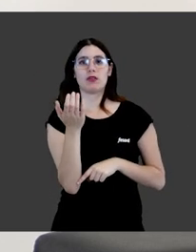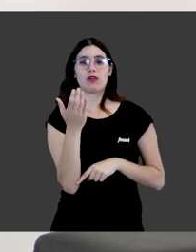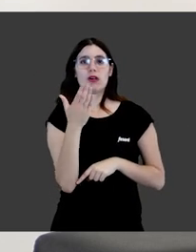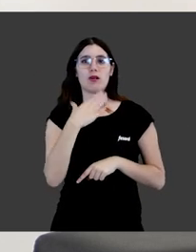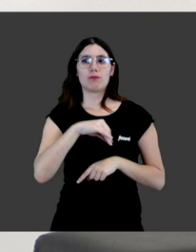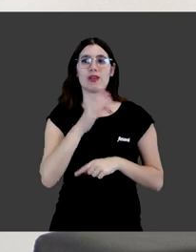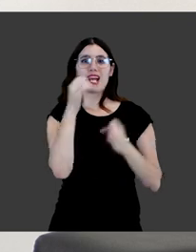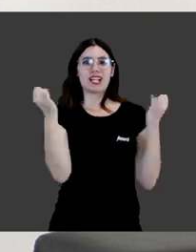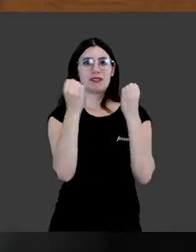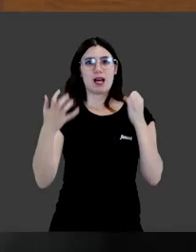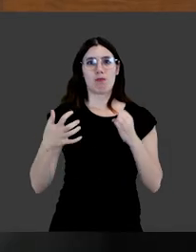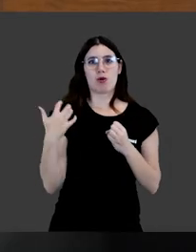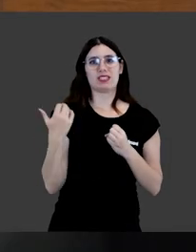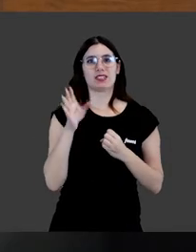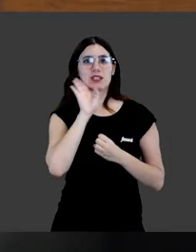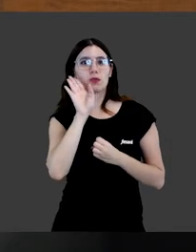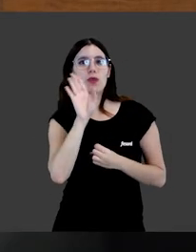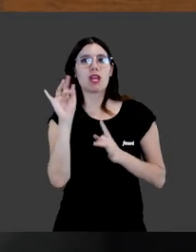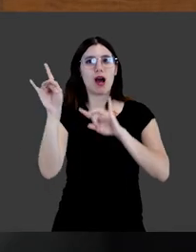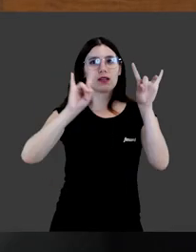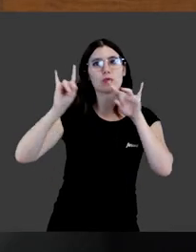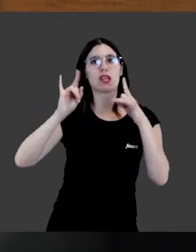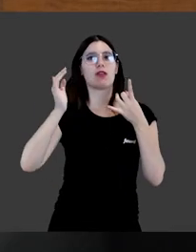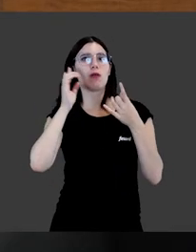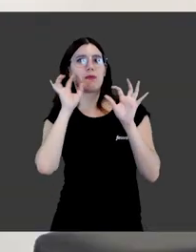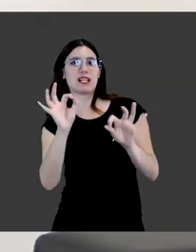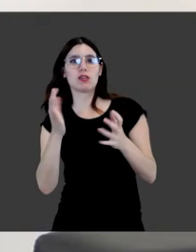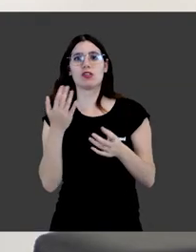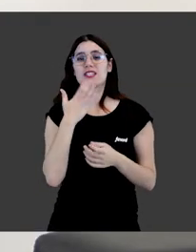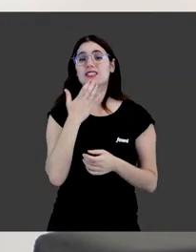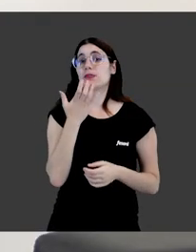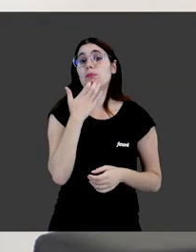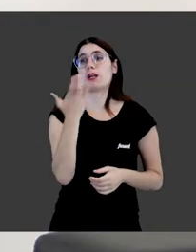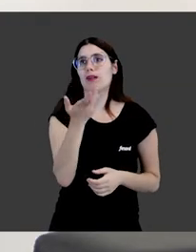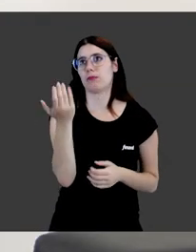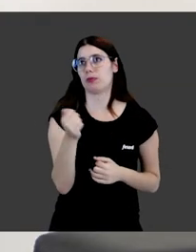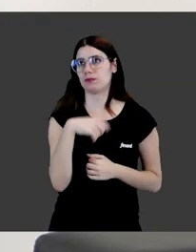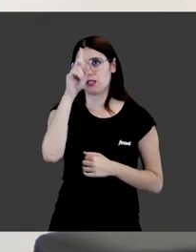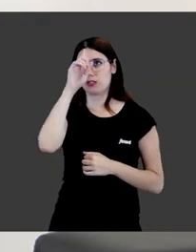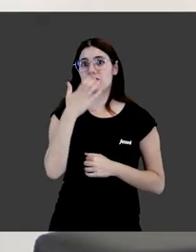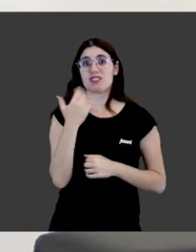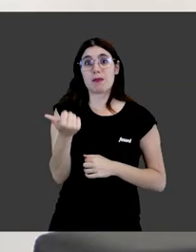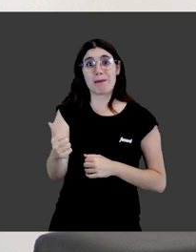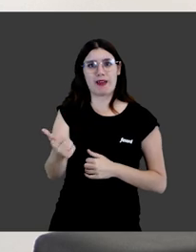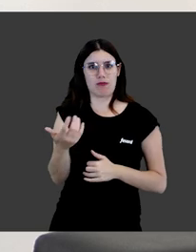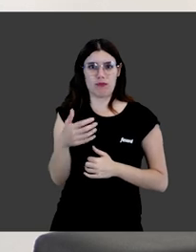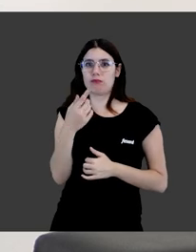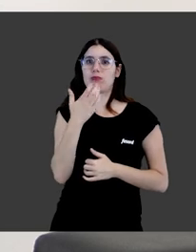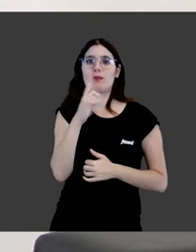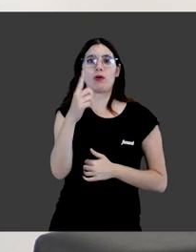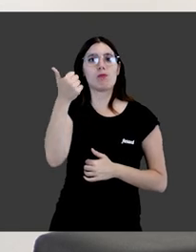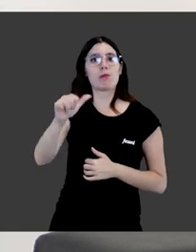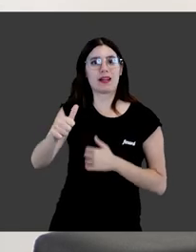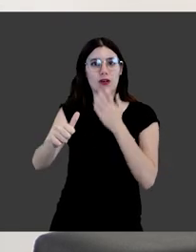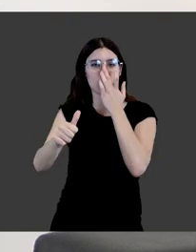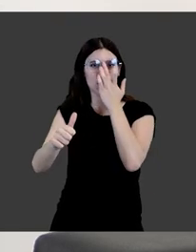de las posibles actividades molestas, insalubres, peligrosas. ¿Qué pasa si, por ejemplo, el perrito